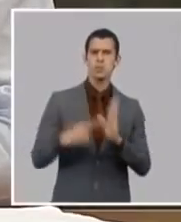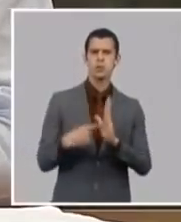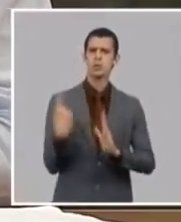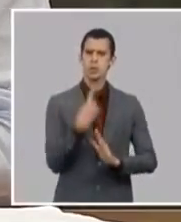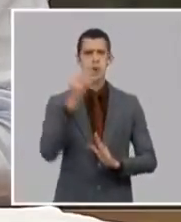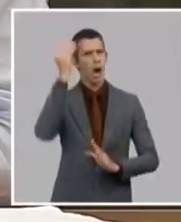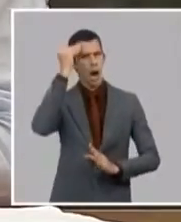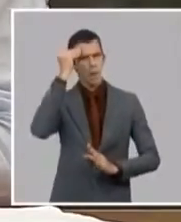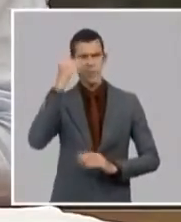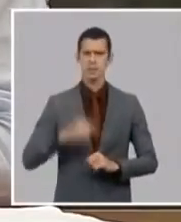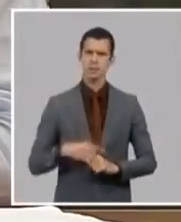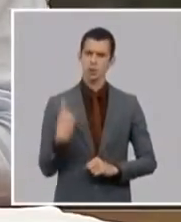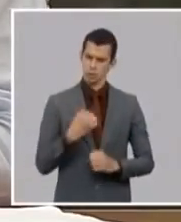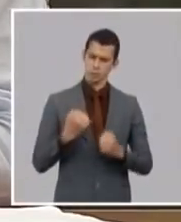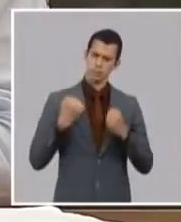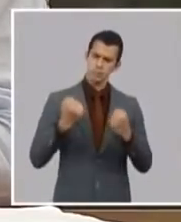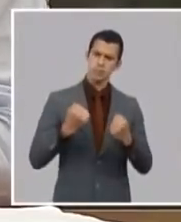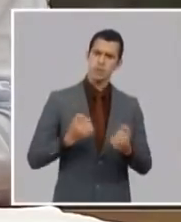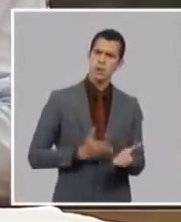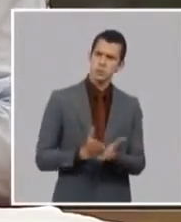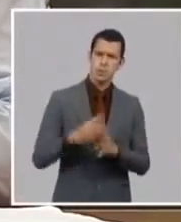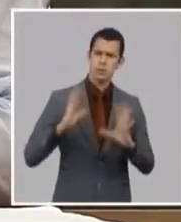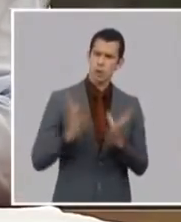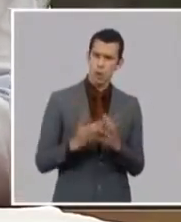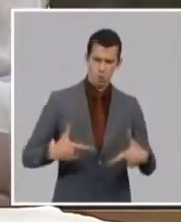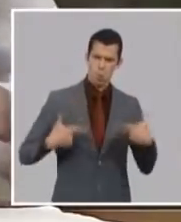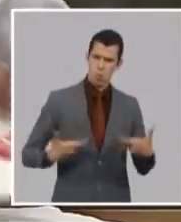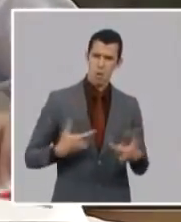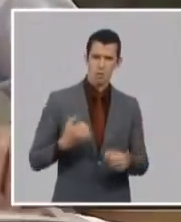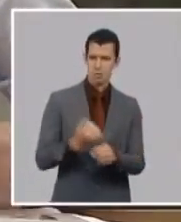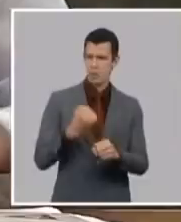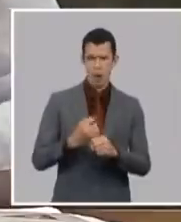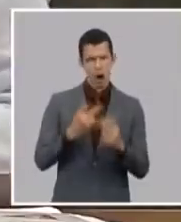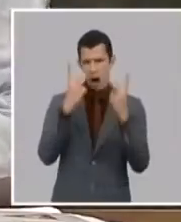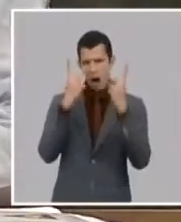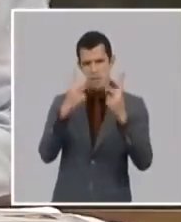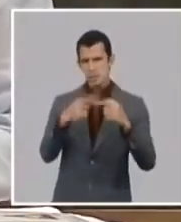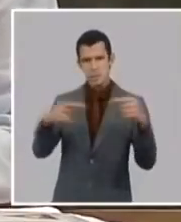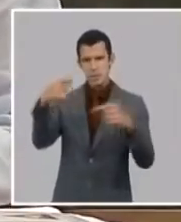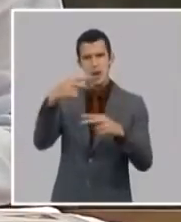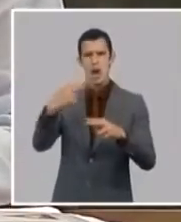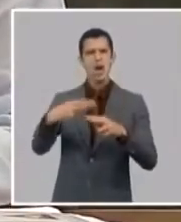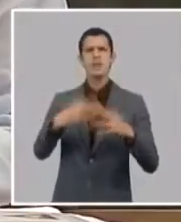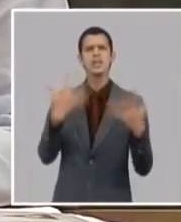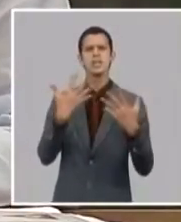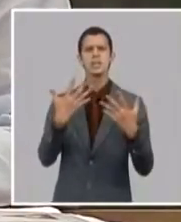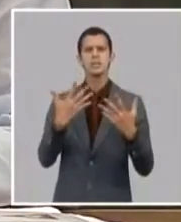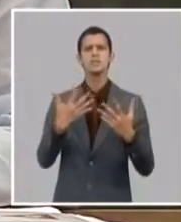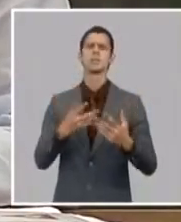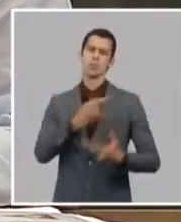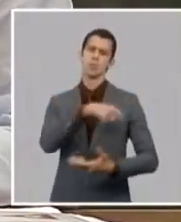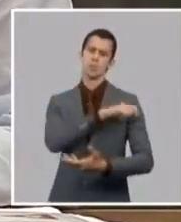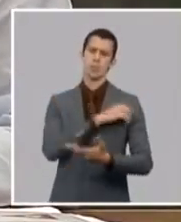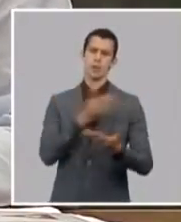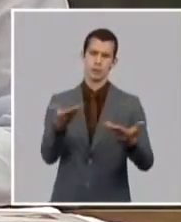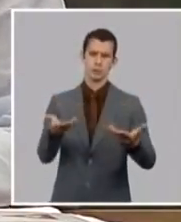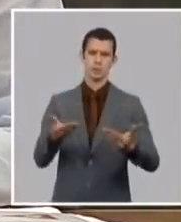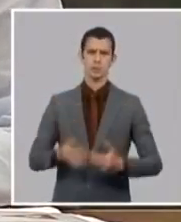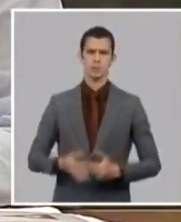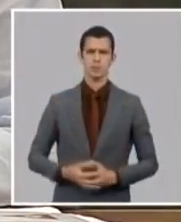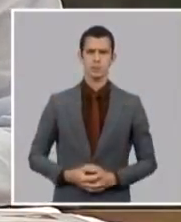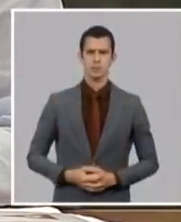y firme y sereno en función del pueblo y en función de la patria yo creo que también